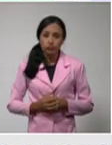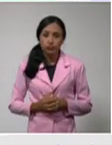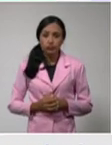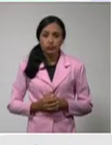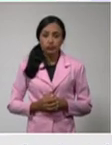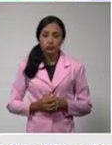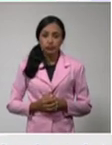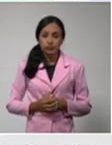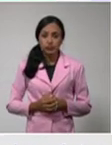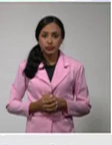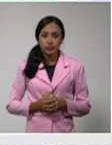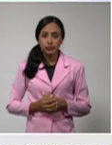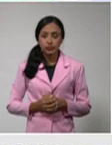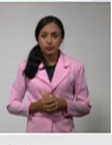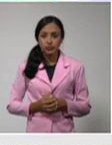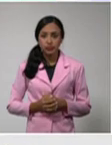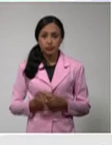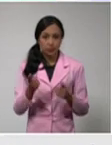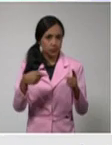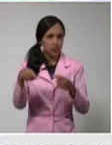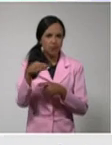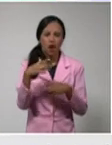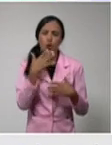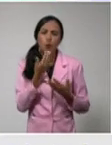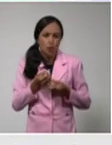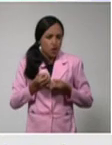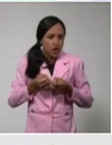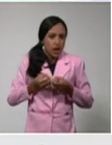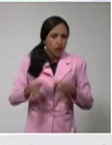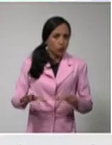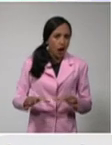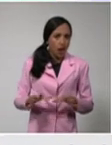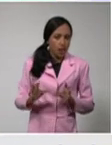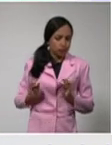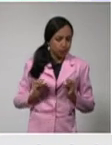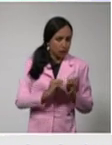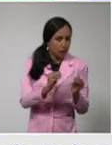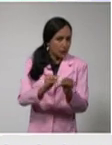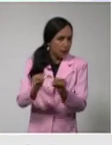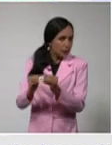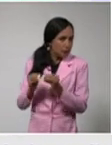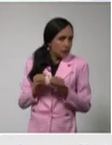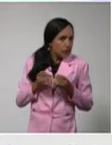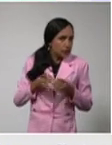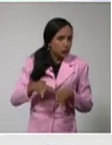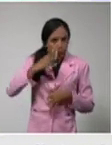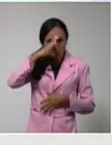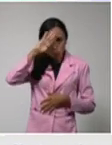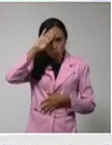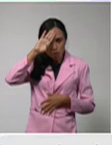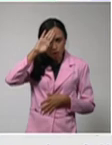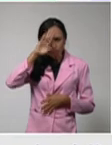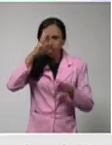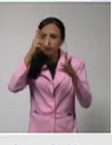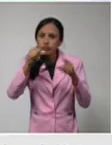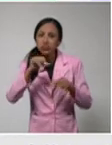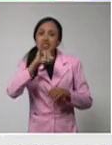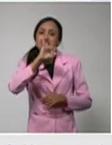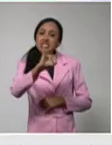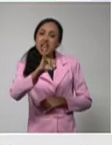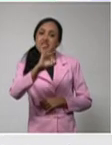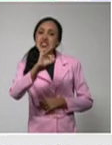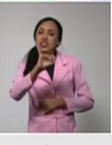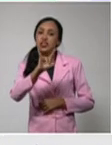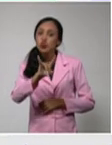predominio es de casos autóctonos, propios de la transmisión en nuestro país, 679. Y 10,